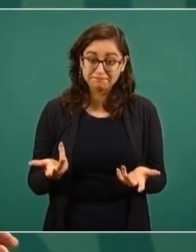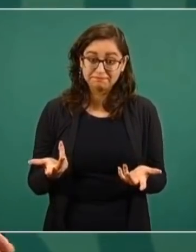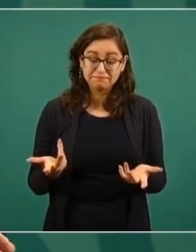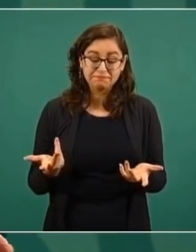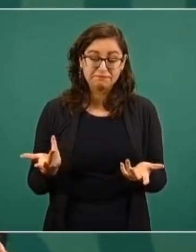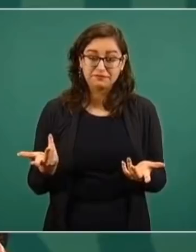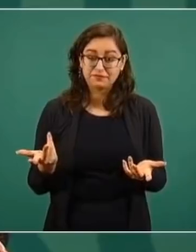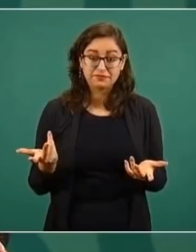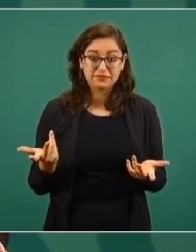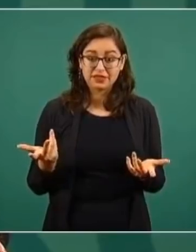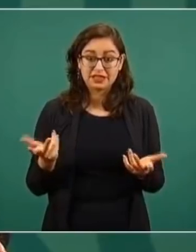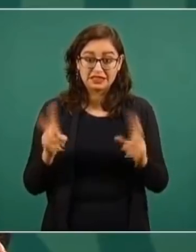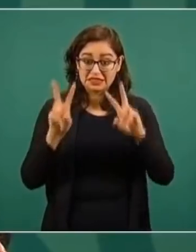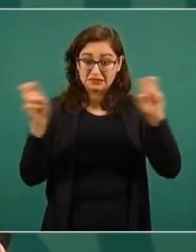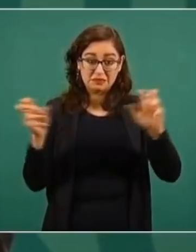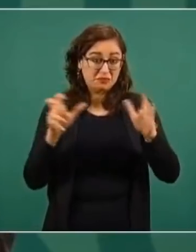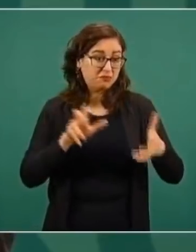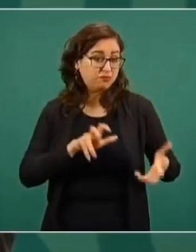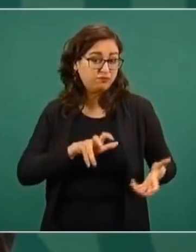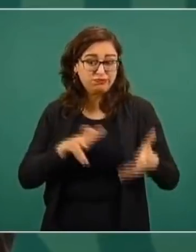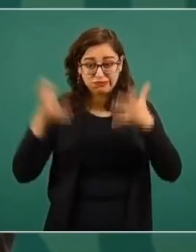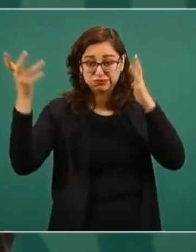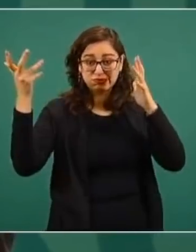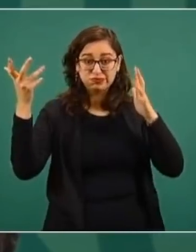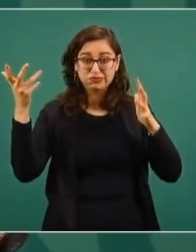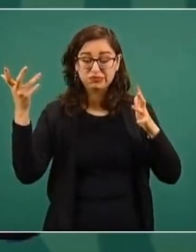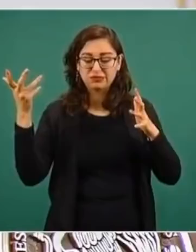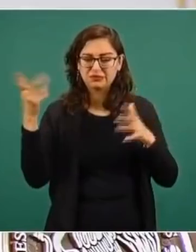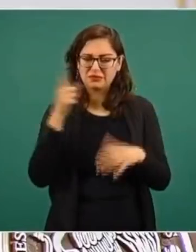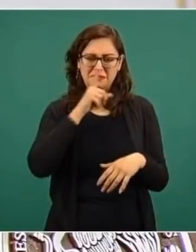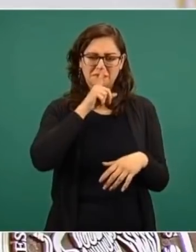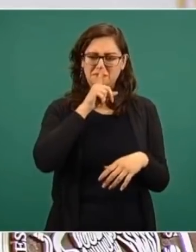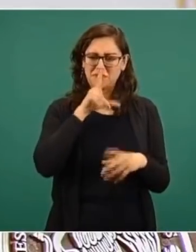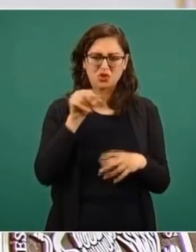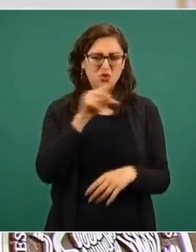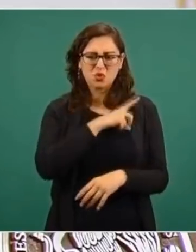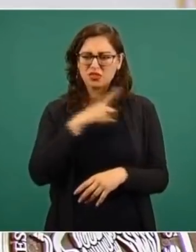violencia en nada.